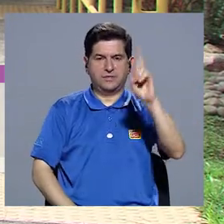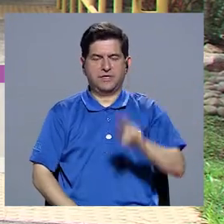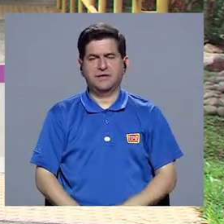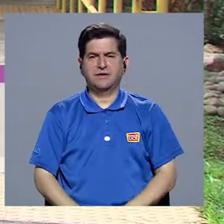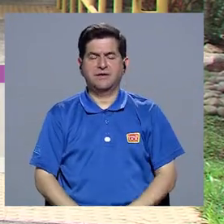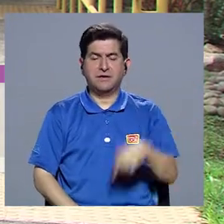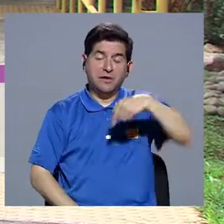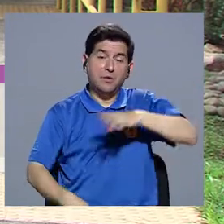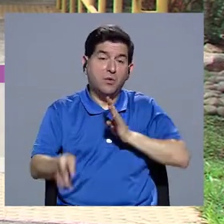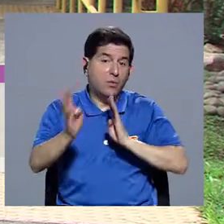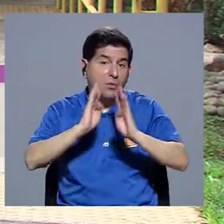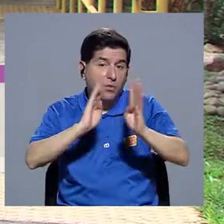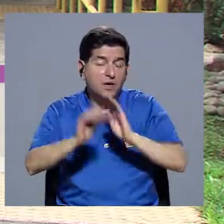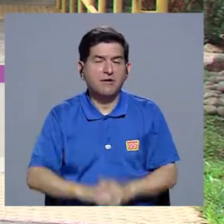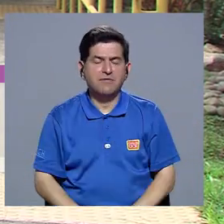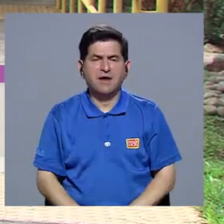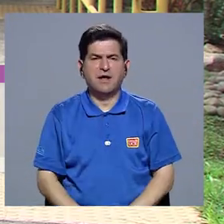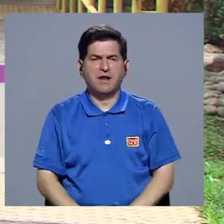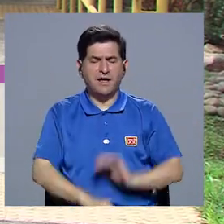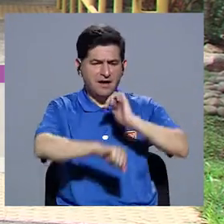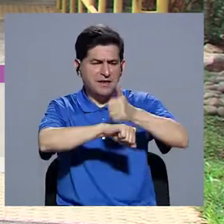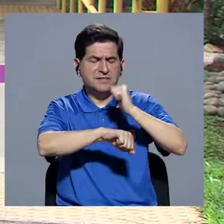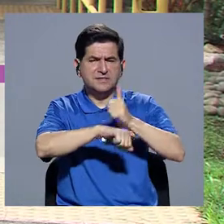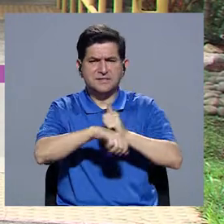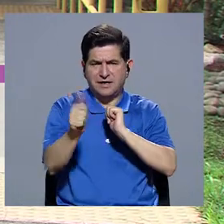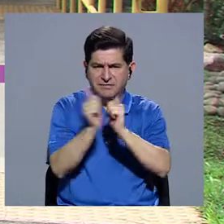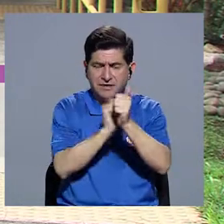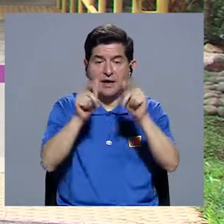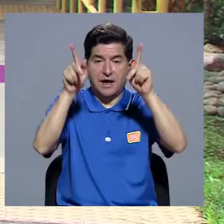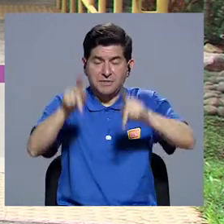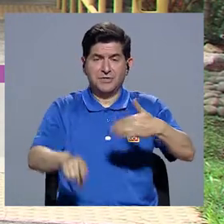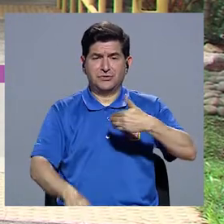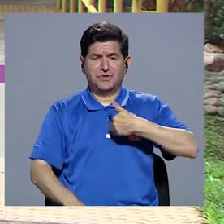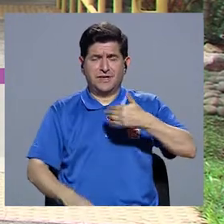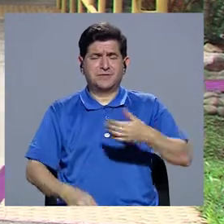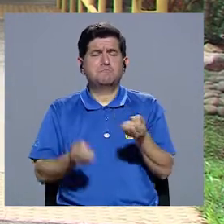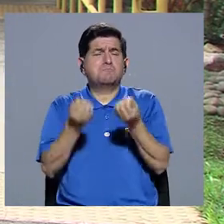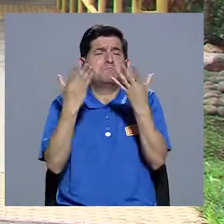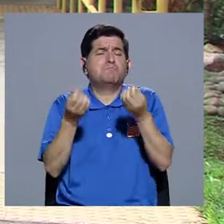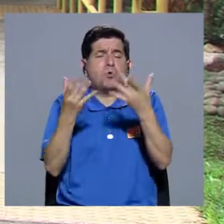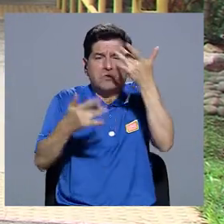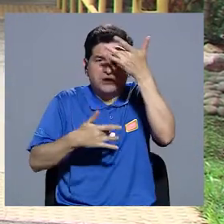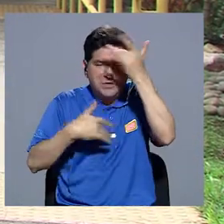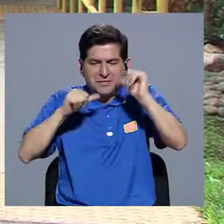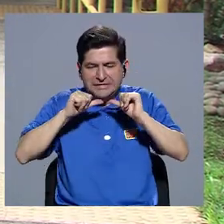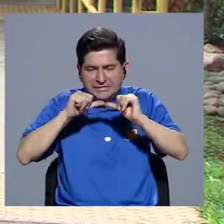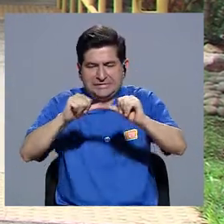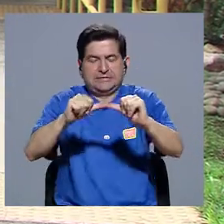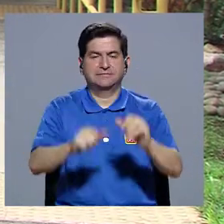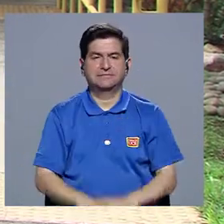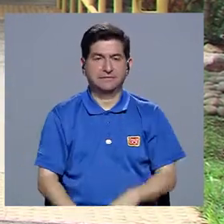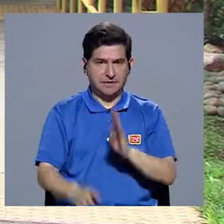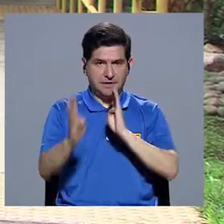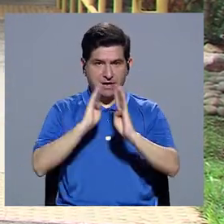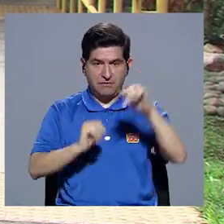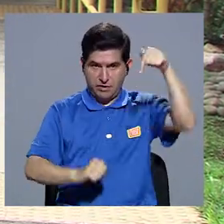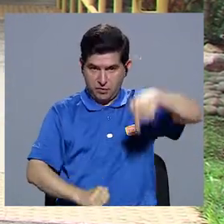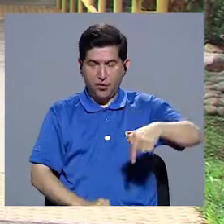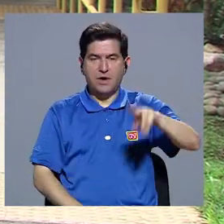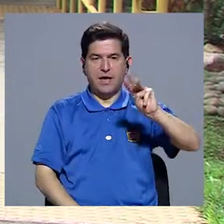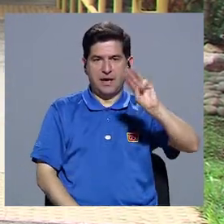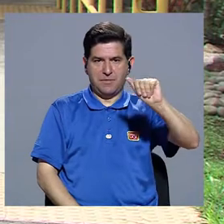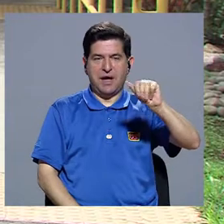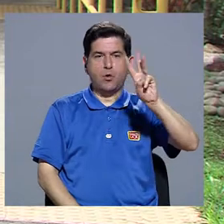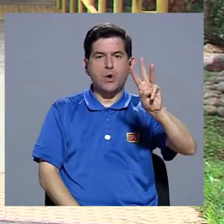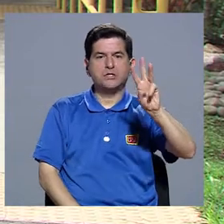porque vamos a conversar acerca de la prescripción de ejercicio en personas que tienen múltiples enfermedades crónicas. Vamos a estar conversando con el